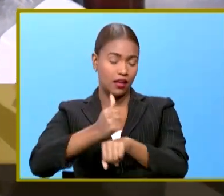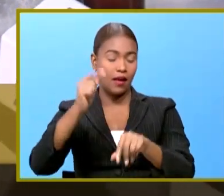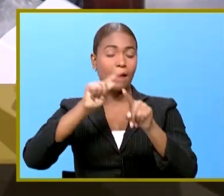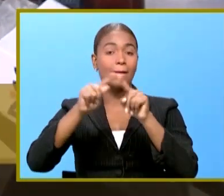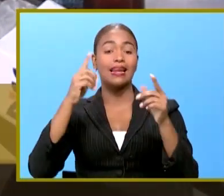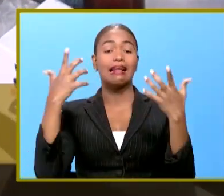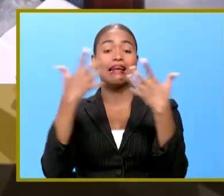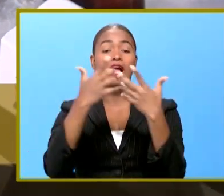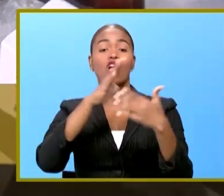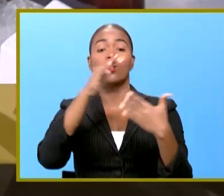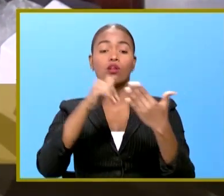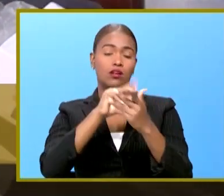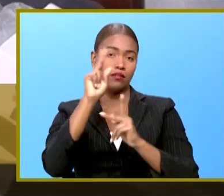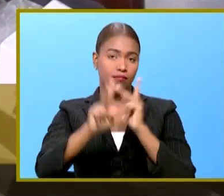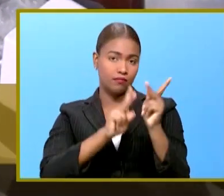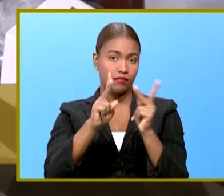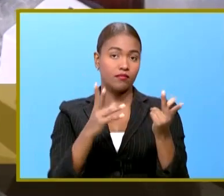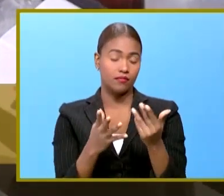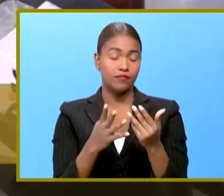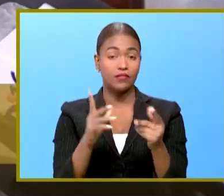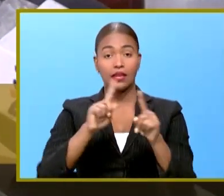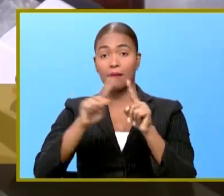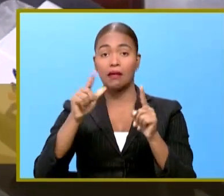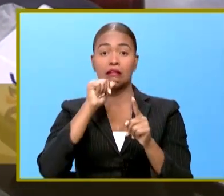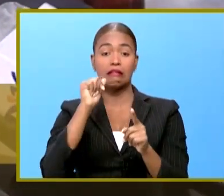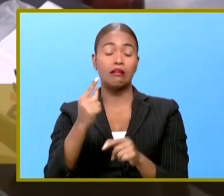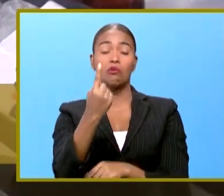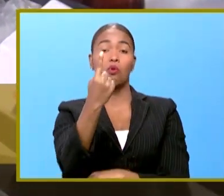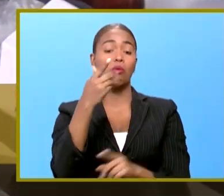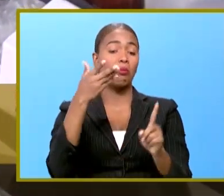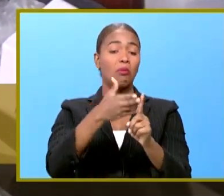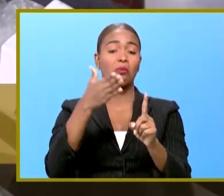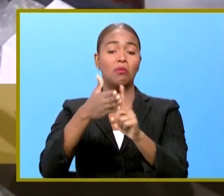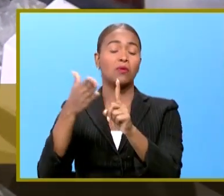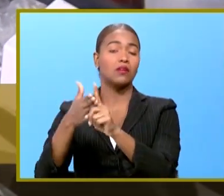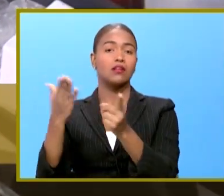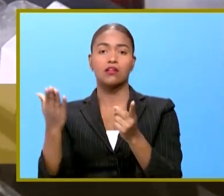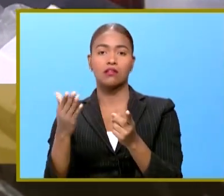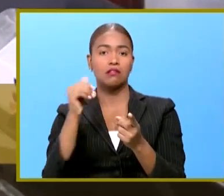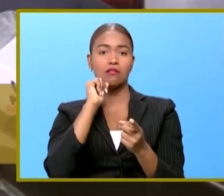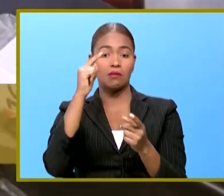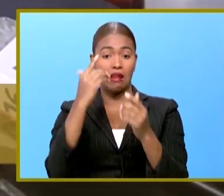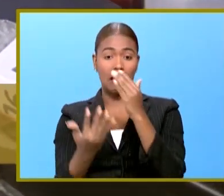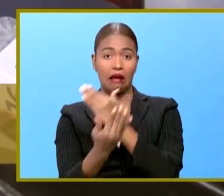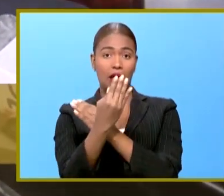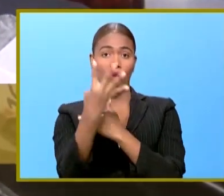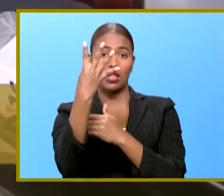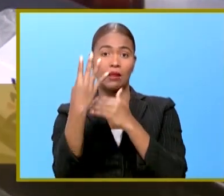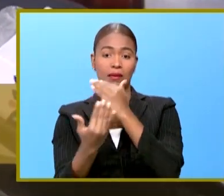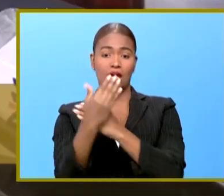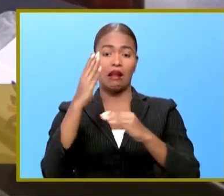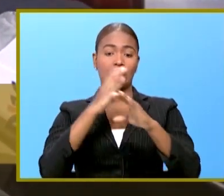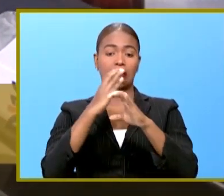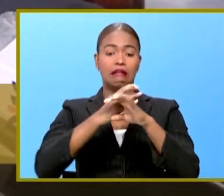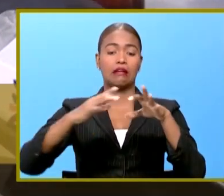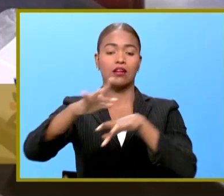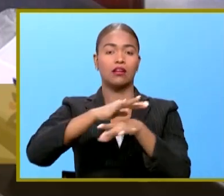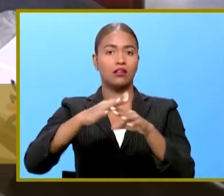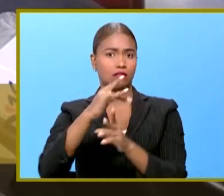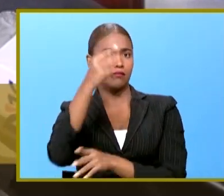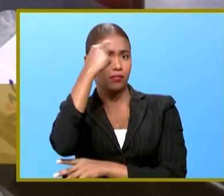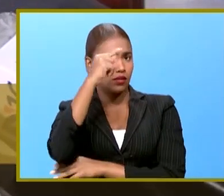lo cumpla todo el mundo pero no realmente así tú ves a las 4 de la mañana que andan vehículos en la calle ¿qué buscan?